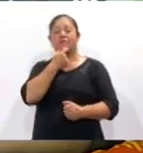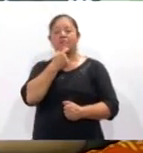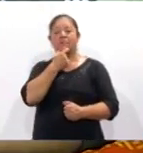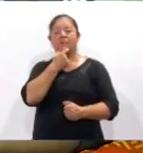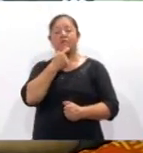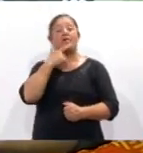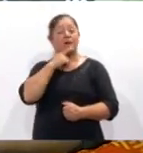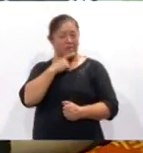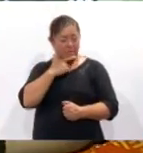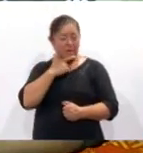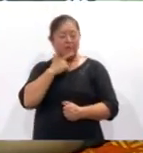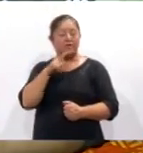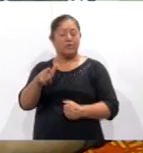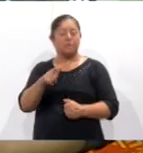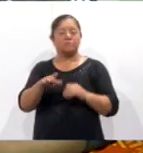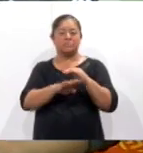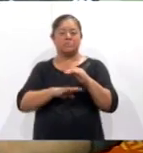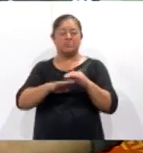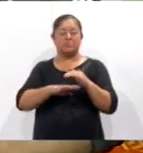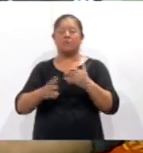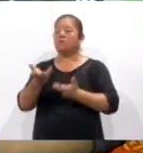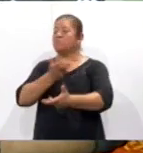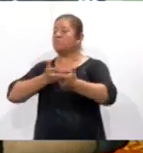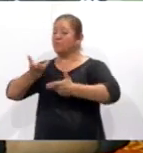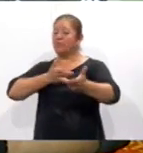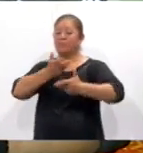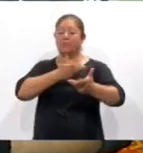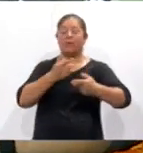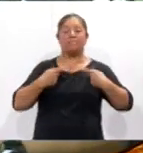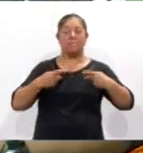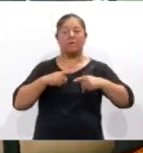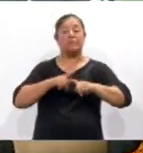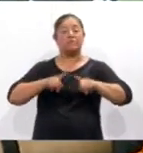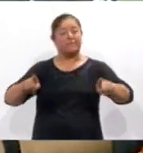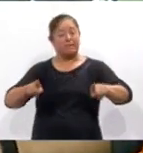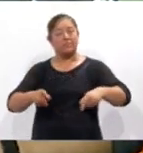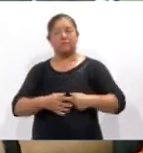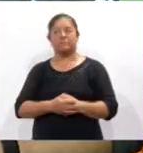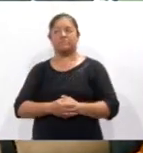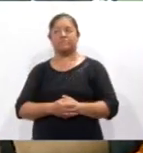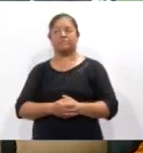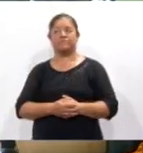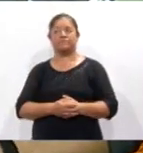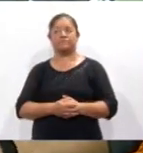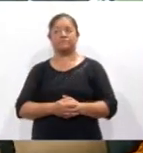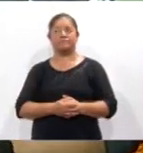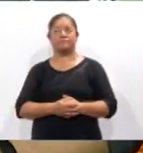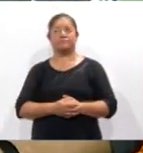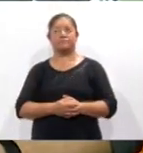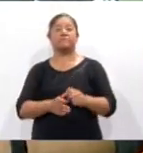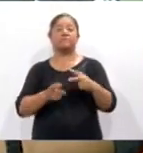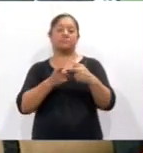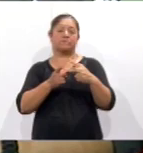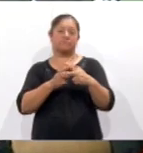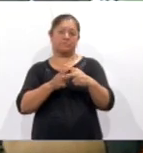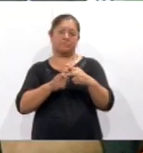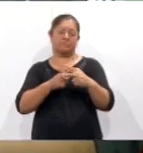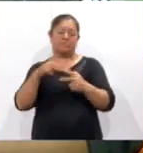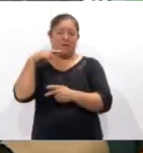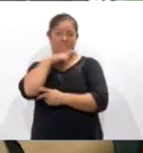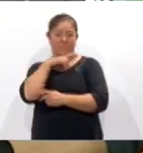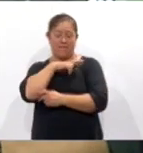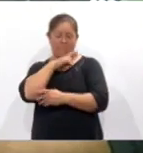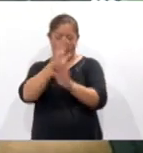interacción con diferentes tipos de personas y las cuentas rápidas, debido a que